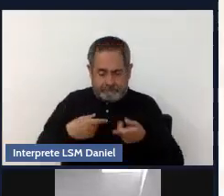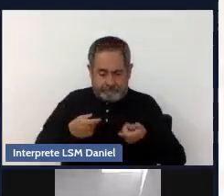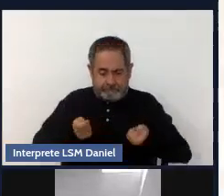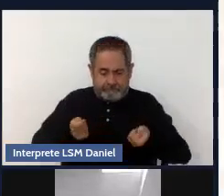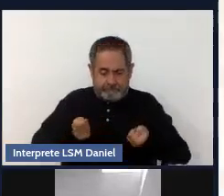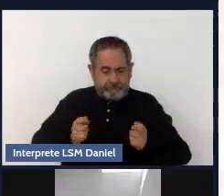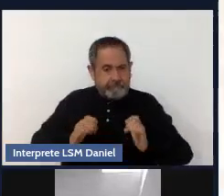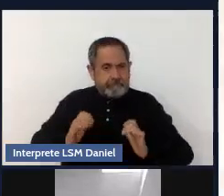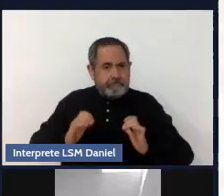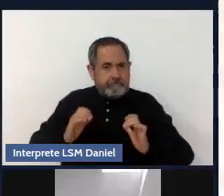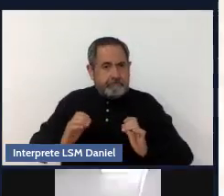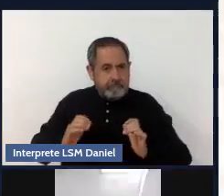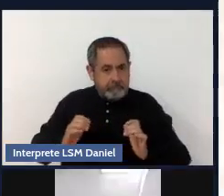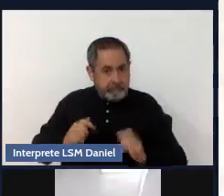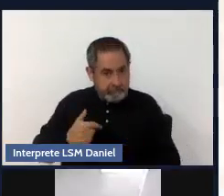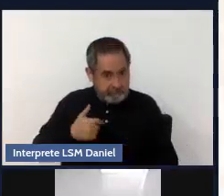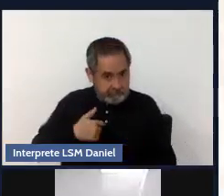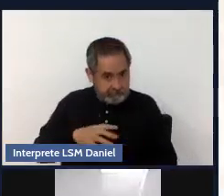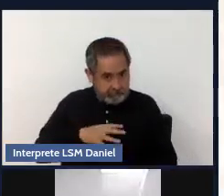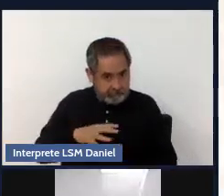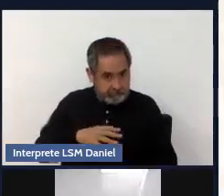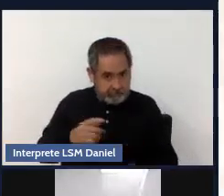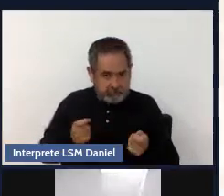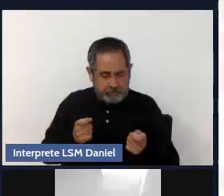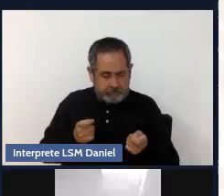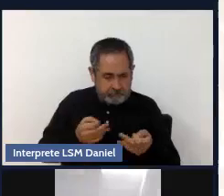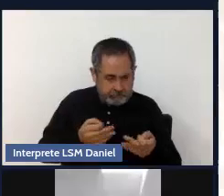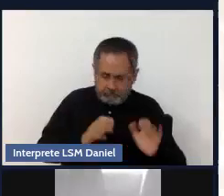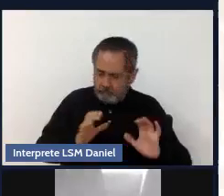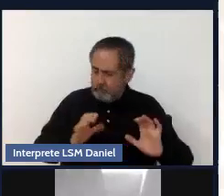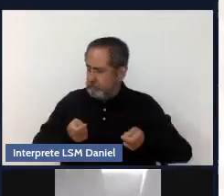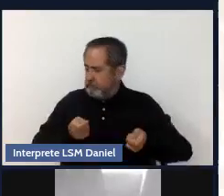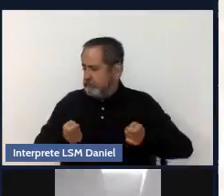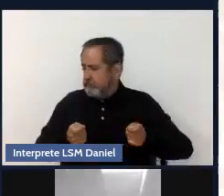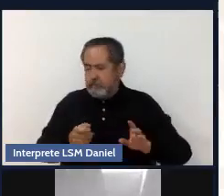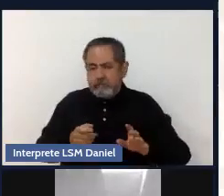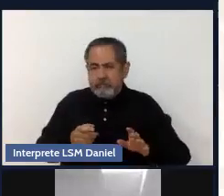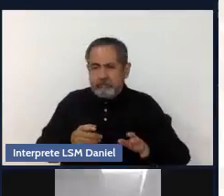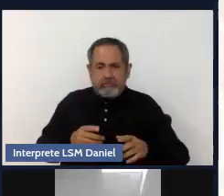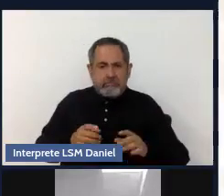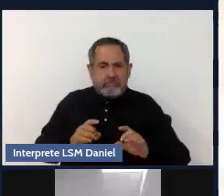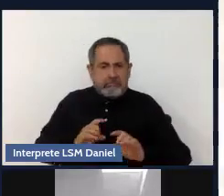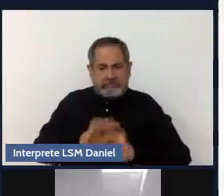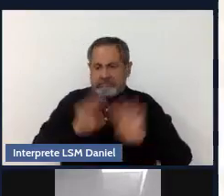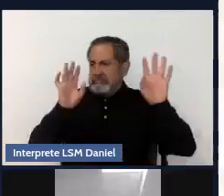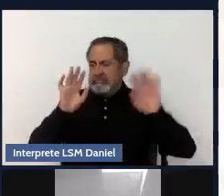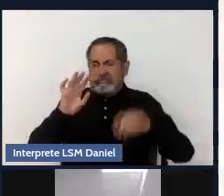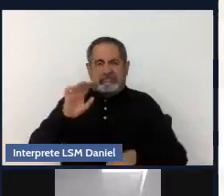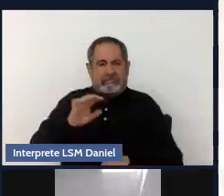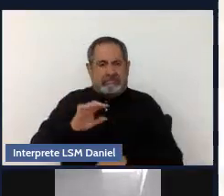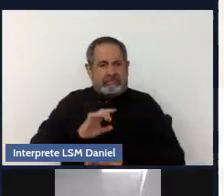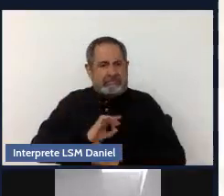tanto control o no yo tengo de mí? Si soy impulsivo, ese puede ser un factor de